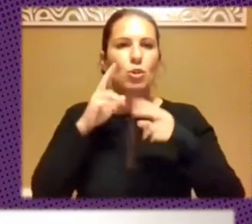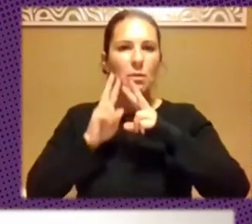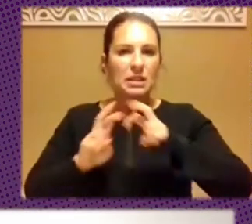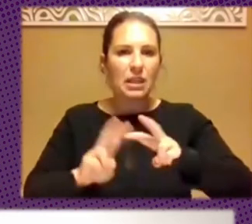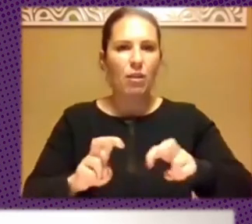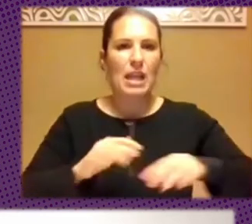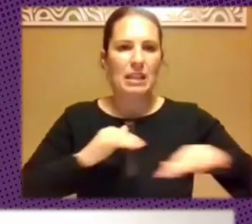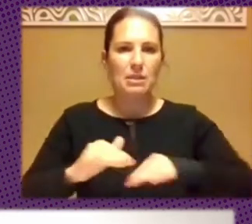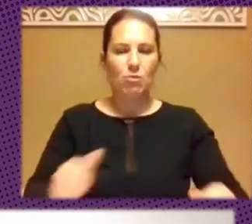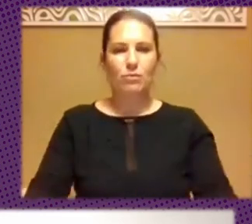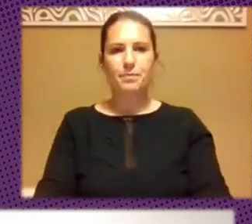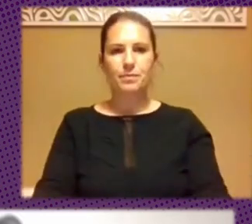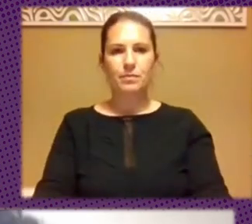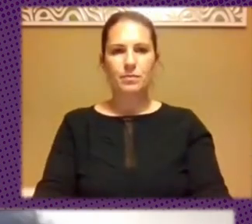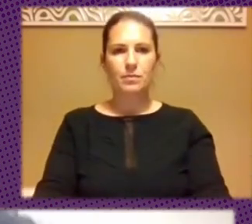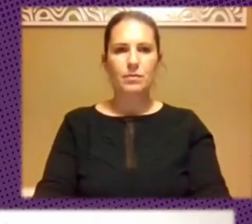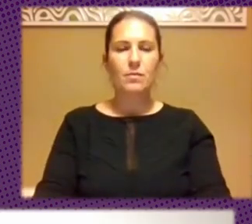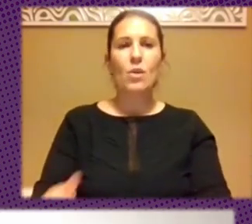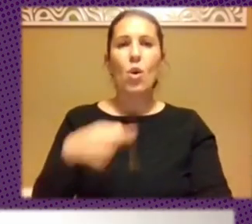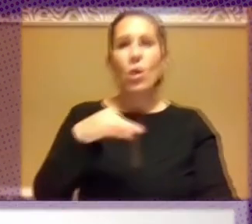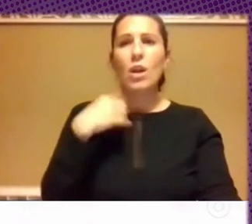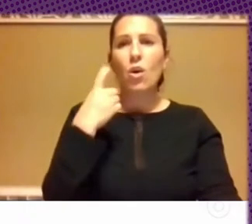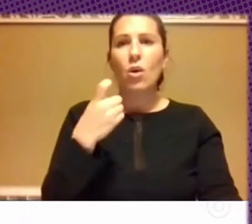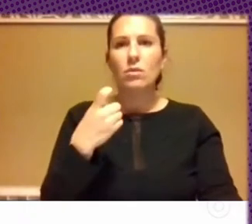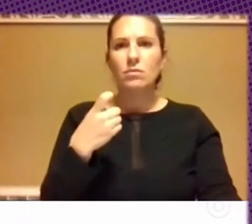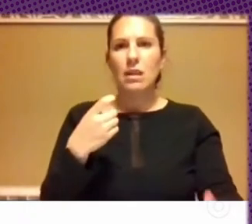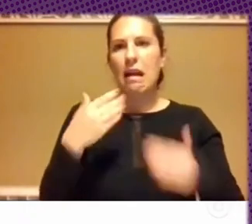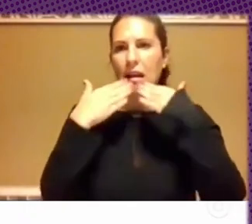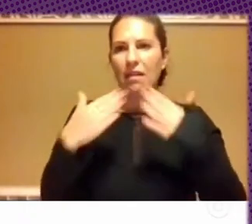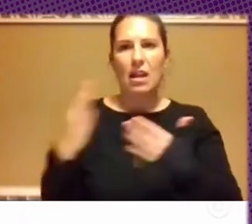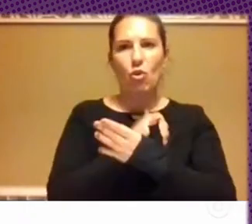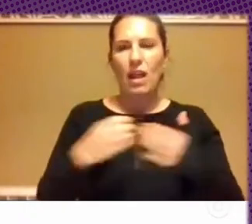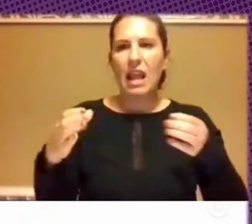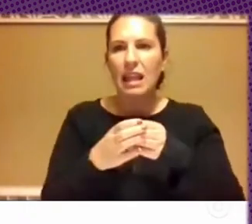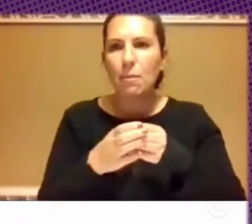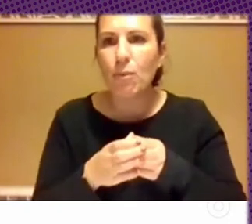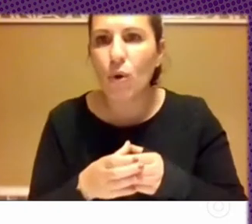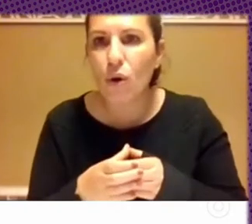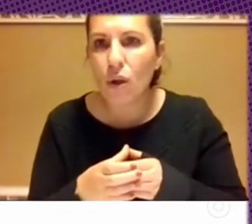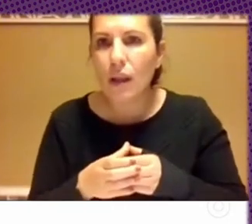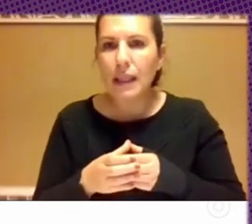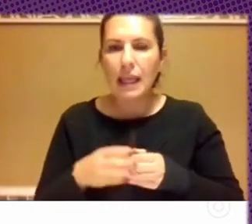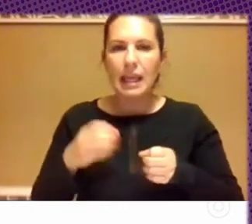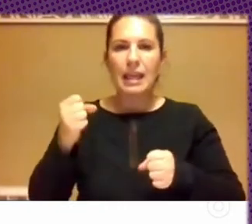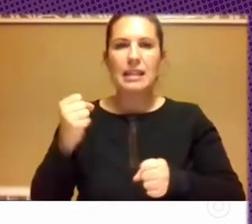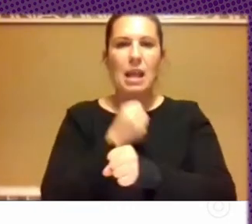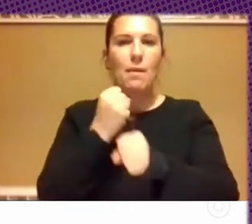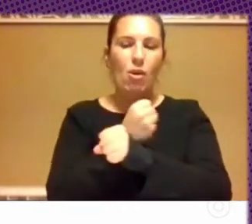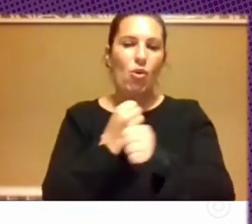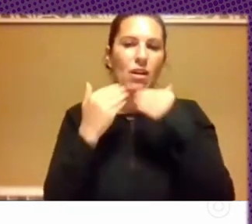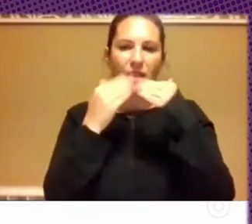activismo. Solo me queda finalizar agradeciendo a todo el equipo de trabajo que permite que hoy yo esté aquí hablando con ustedes